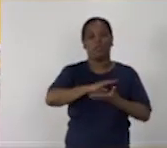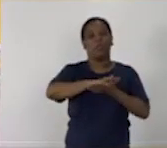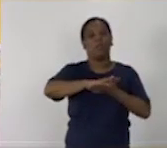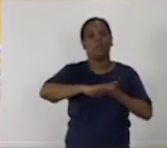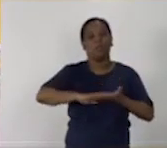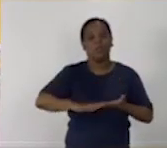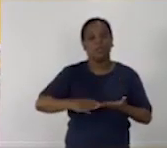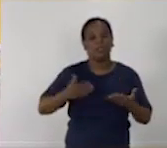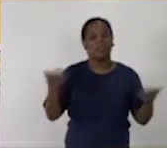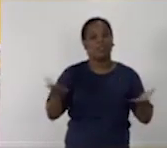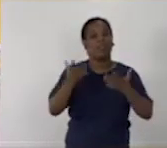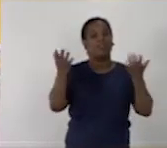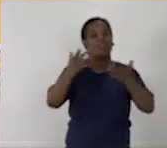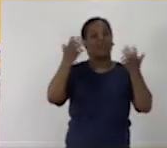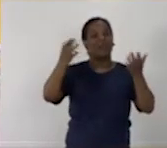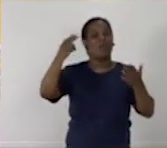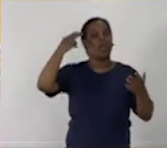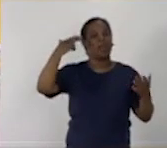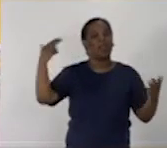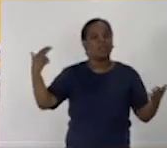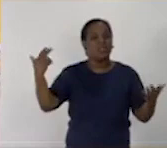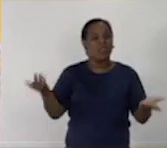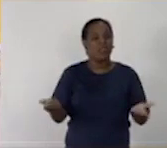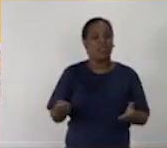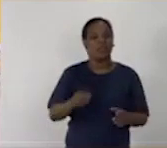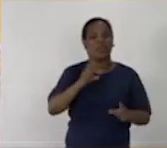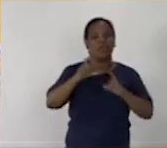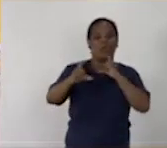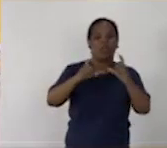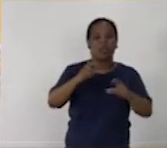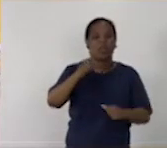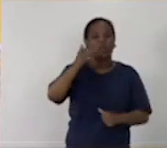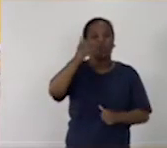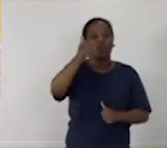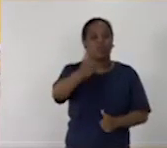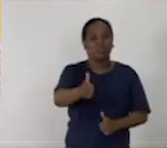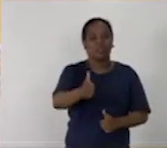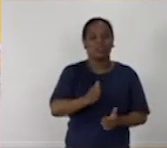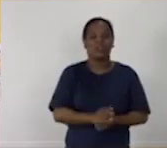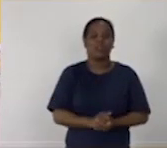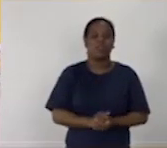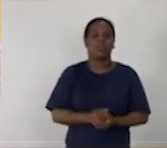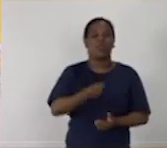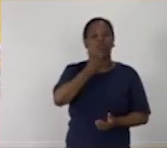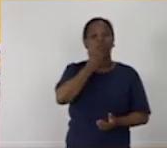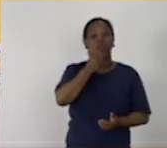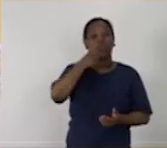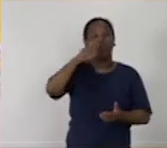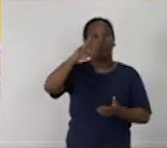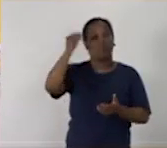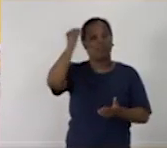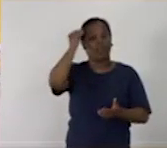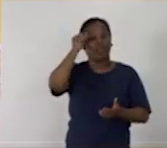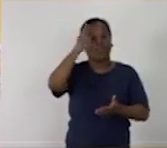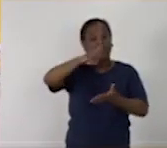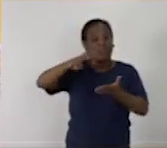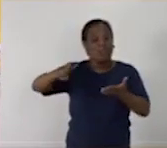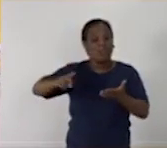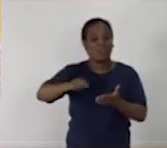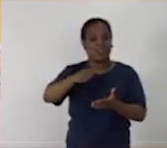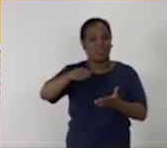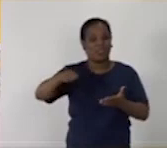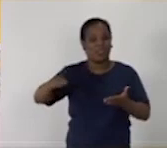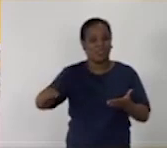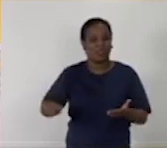permite desarrollar habilidades y comunicarnos correctamente. Con ella aprendemos a leer y a escribir